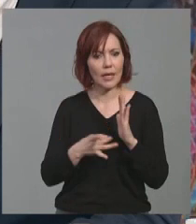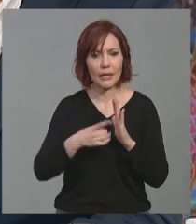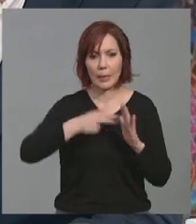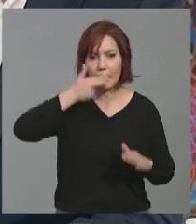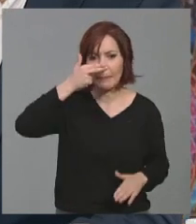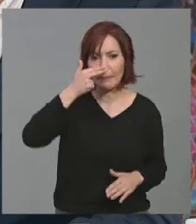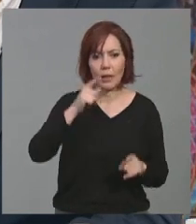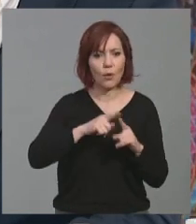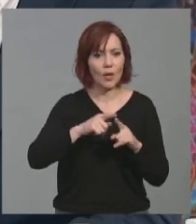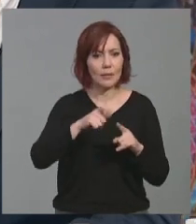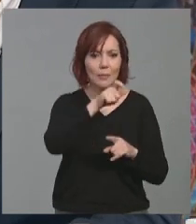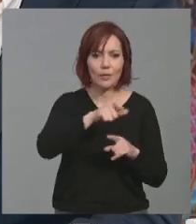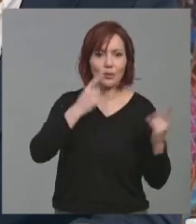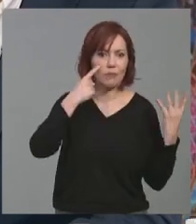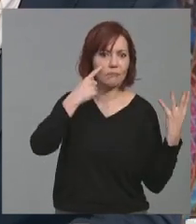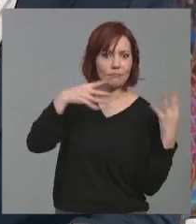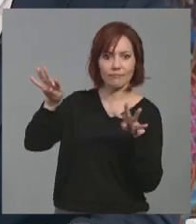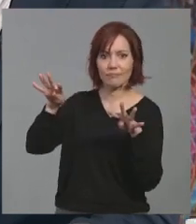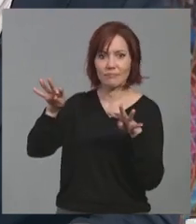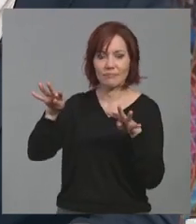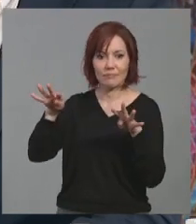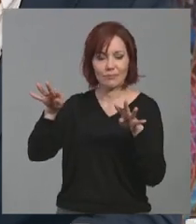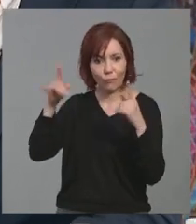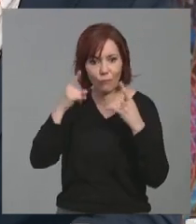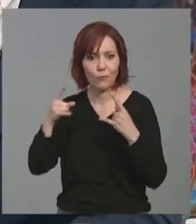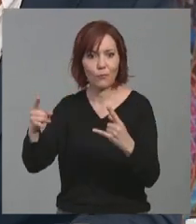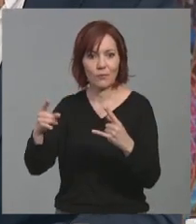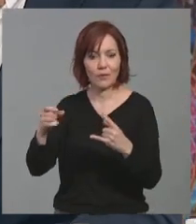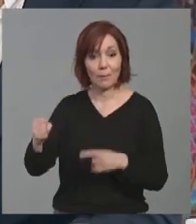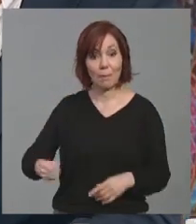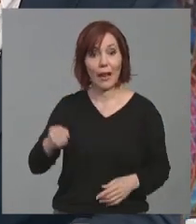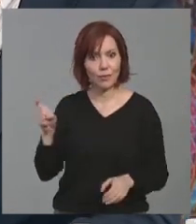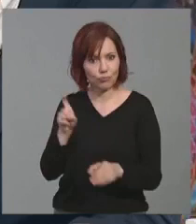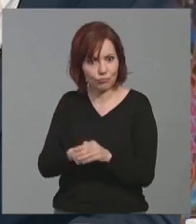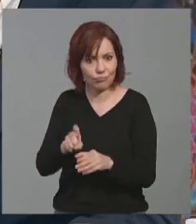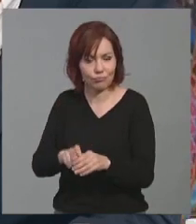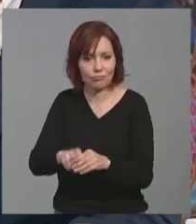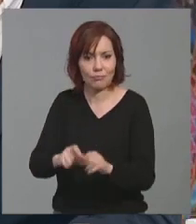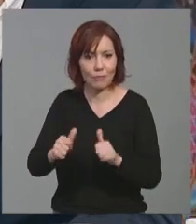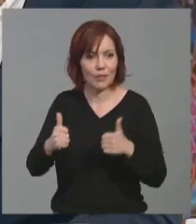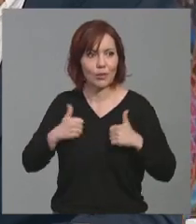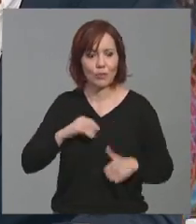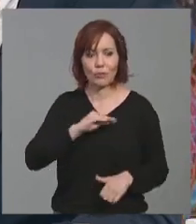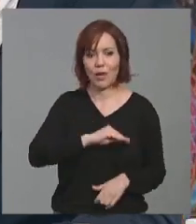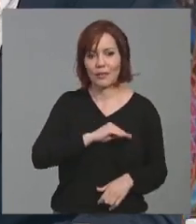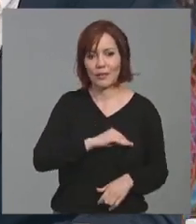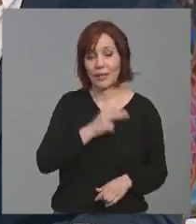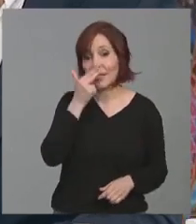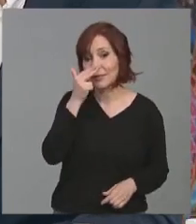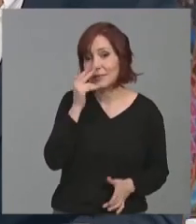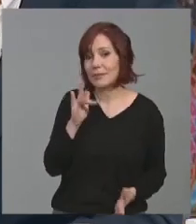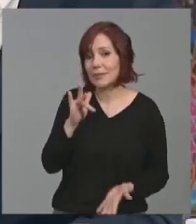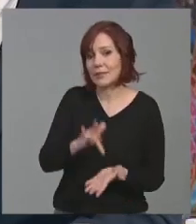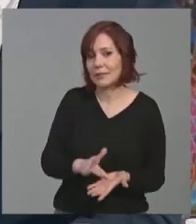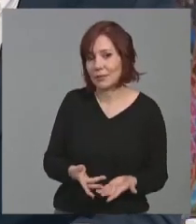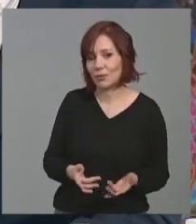llamado la atención de muchos medios, de muchos peregrinos, bueno, en definitiva, del interés de un destino en creación,